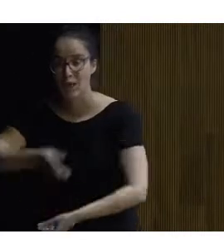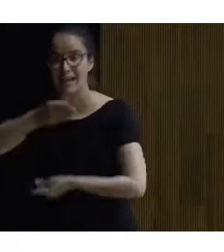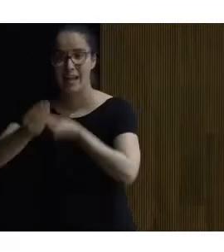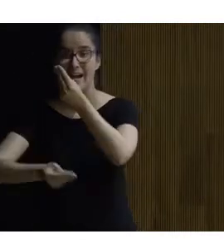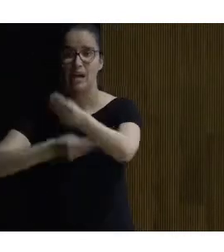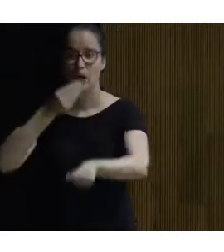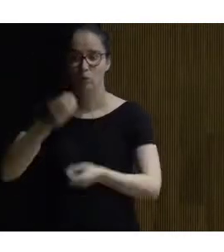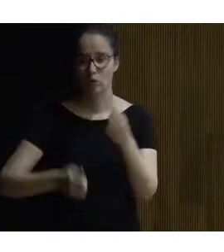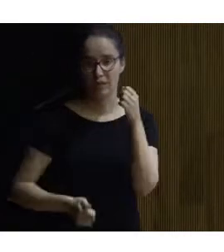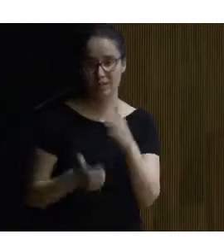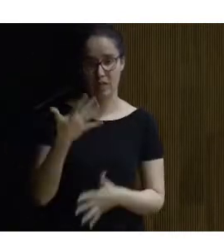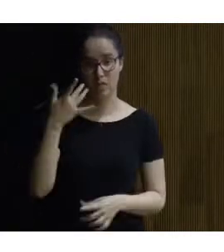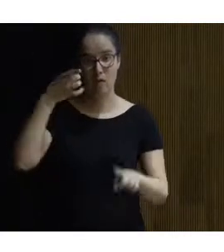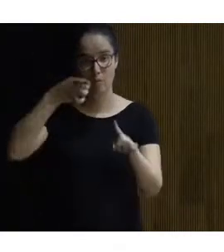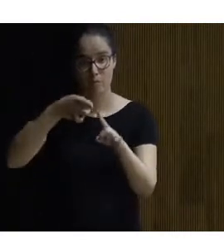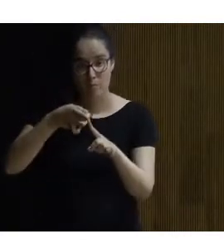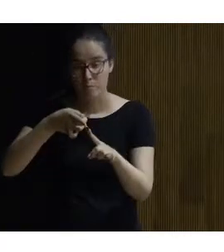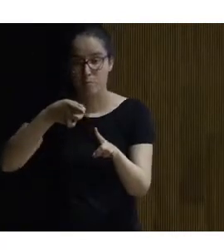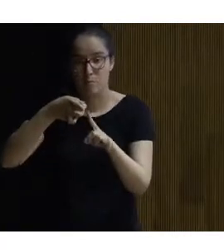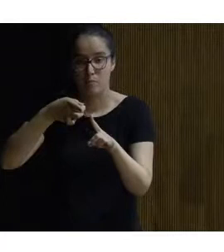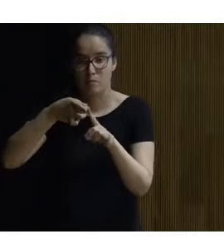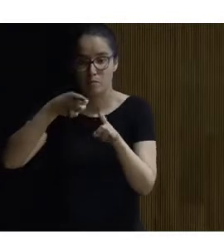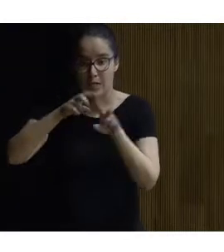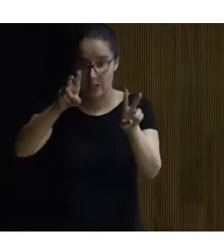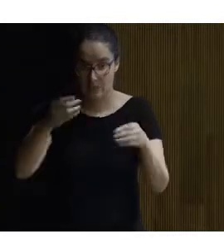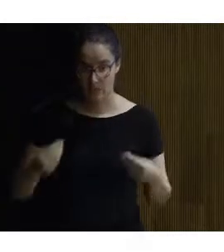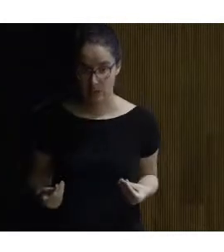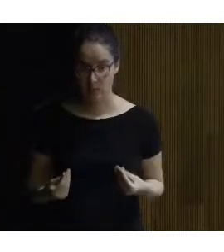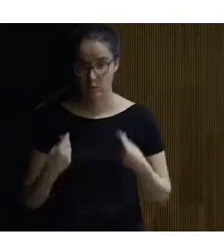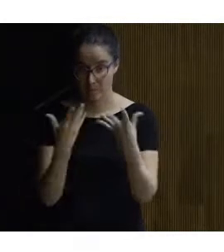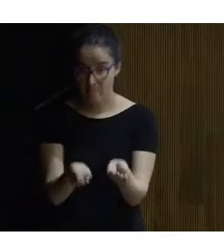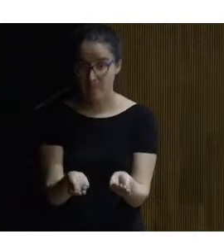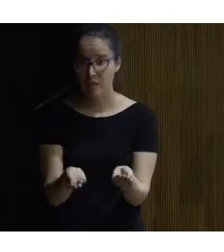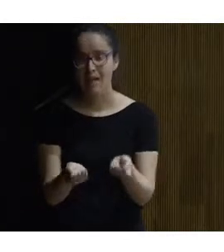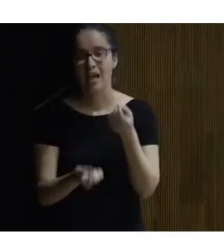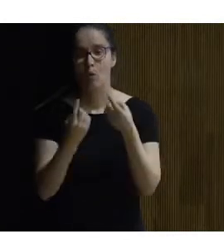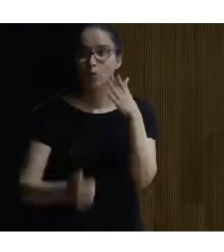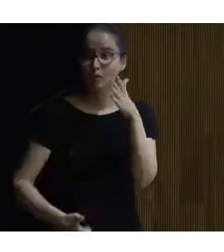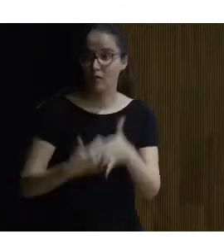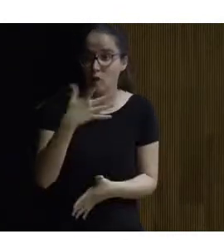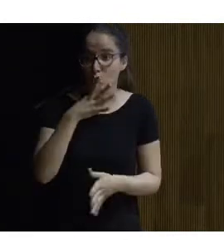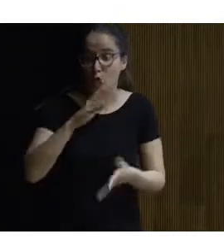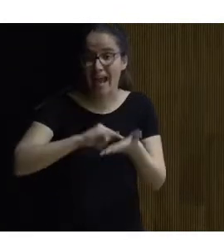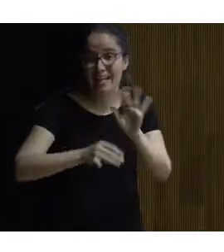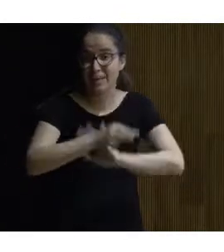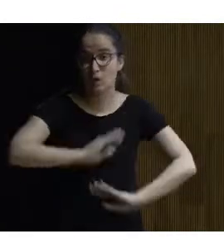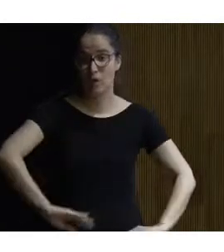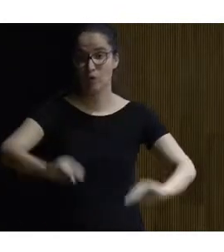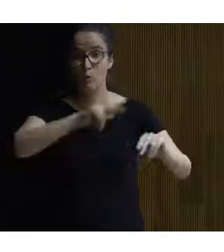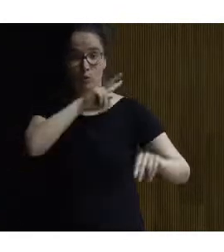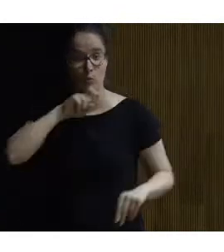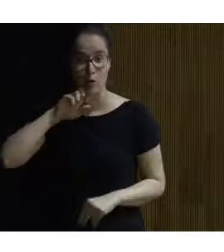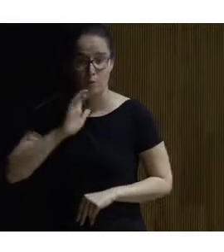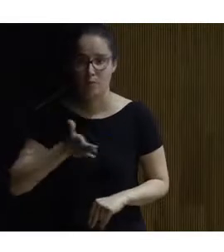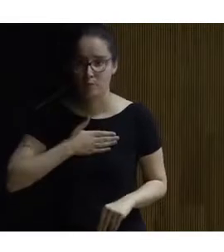uso de ese edificio para para ese tema me explico hay edificios que por su arquitectura por su valor